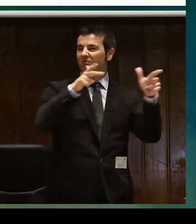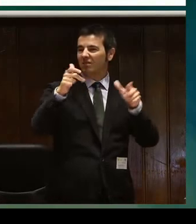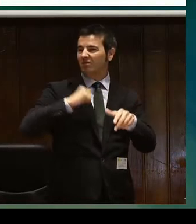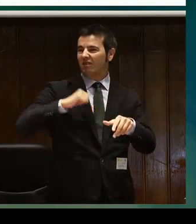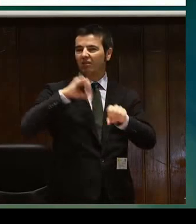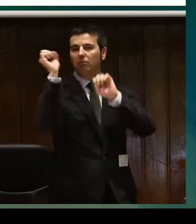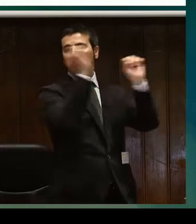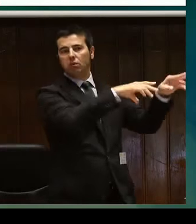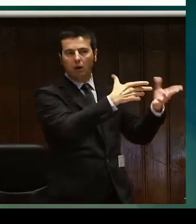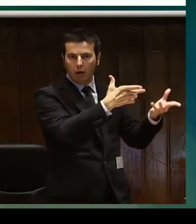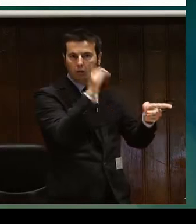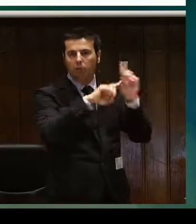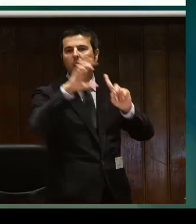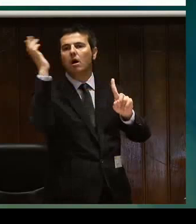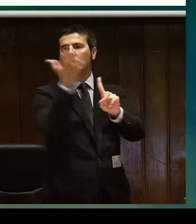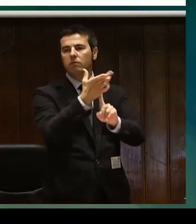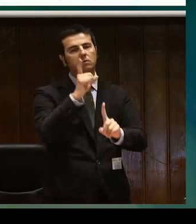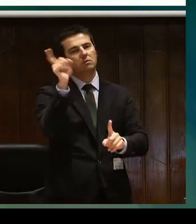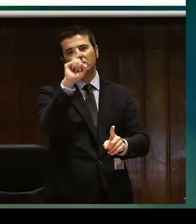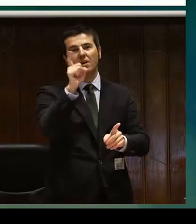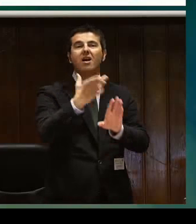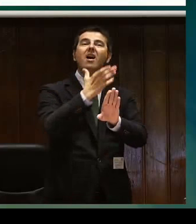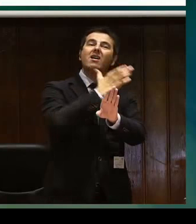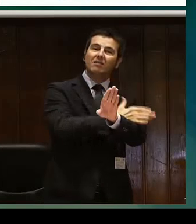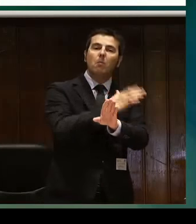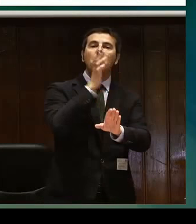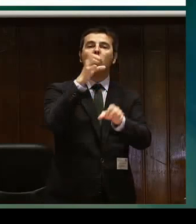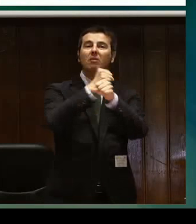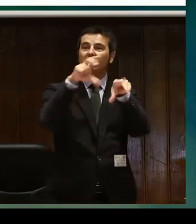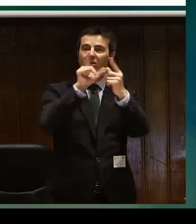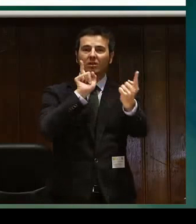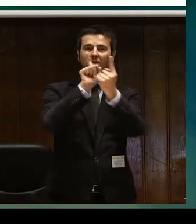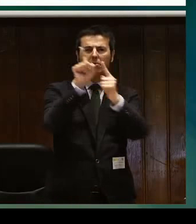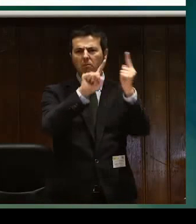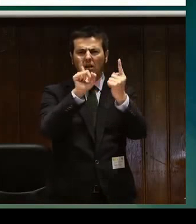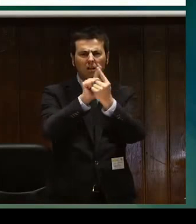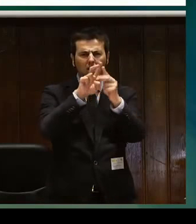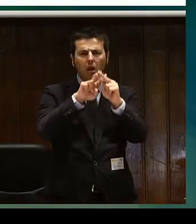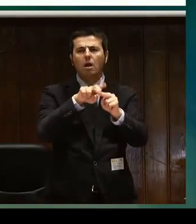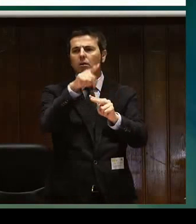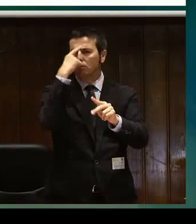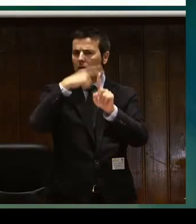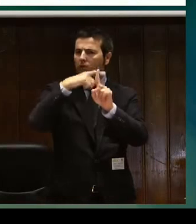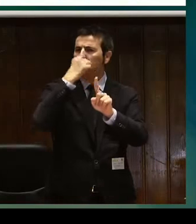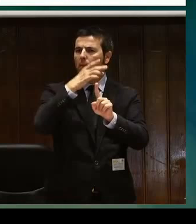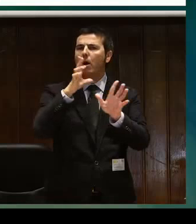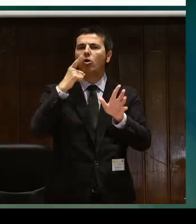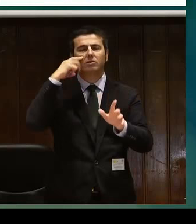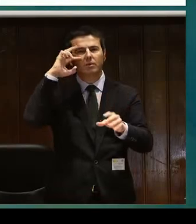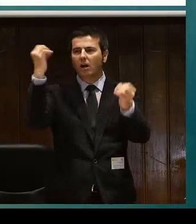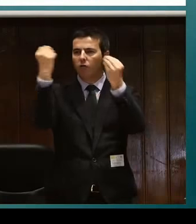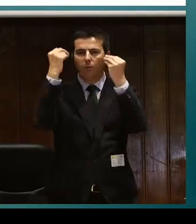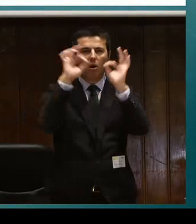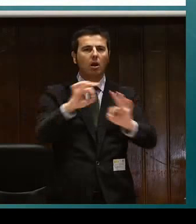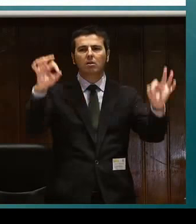o en una residencia este es un problema que afecta gravemente entonces en cuanto la trabajadora o